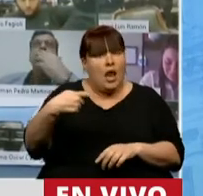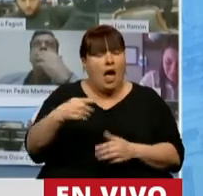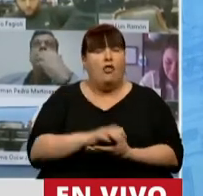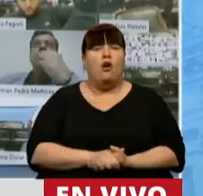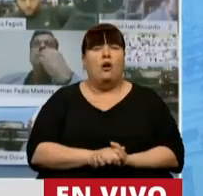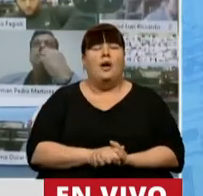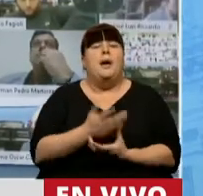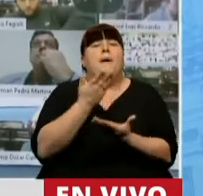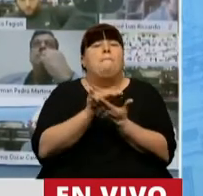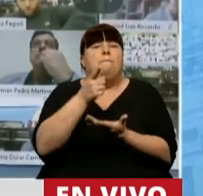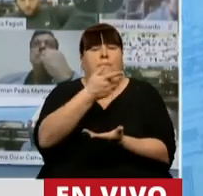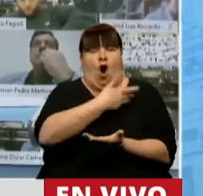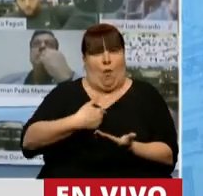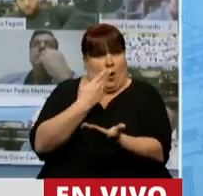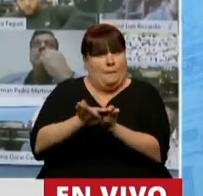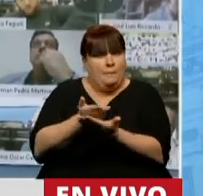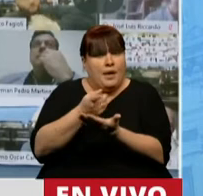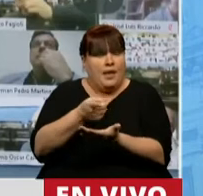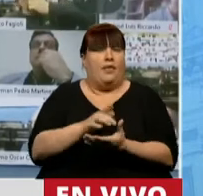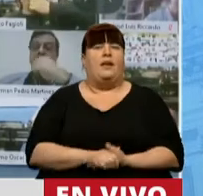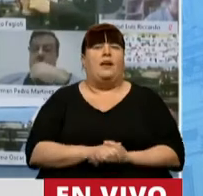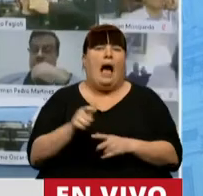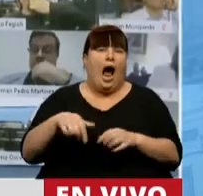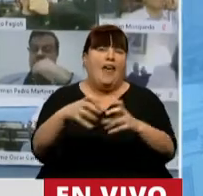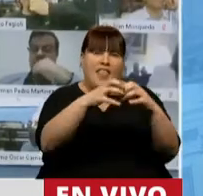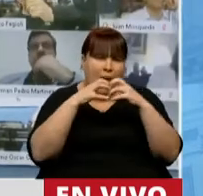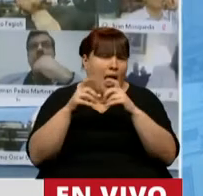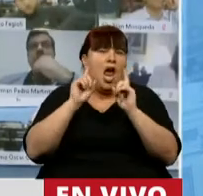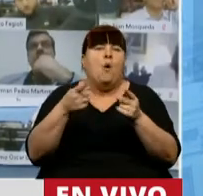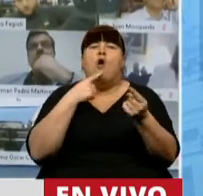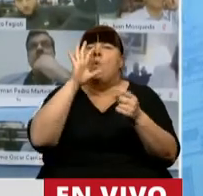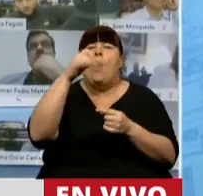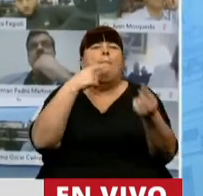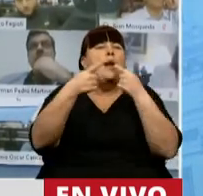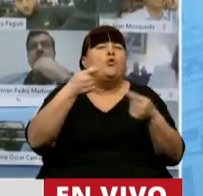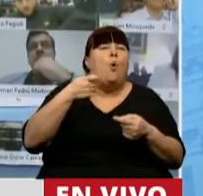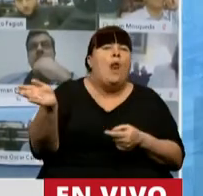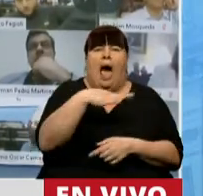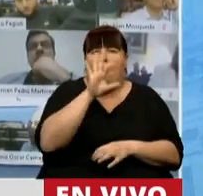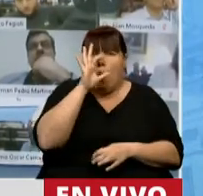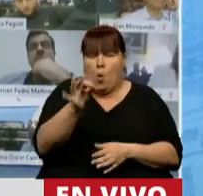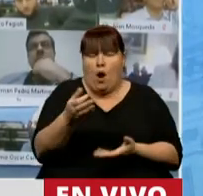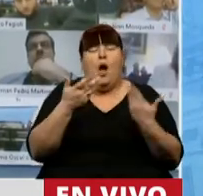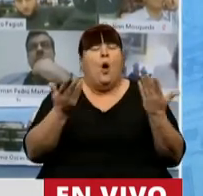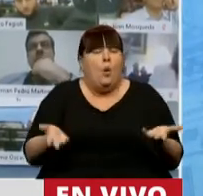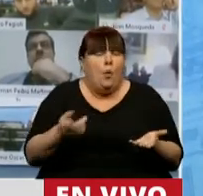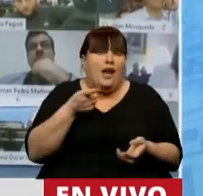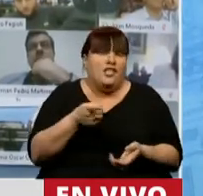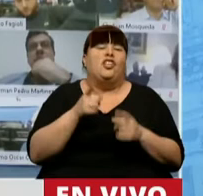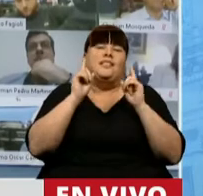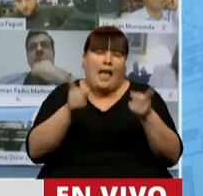que plantea el oficialismo, que se está debatiendo, que tampoco se consulta jubilados y jubiladas, y bueno, en ese sentido